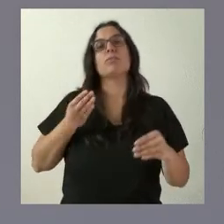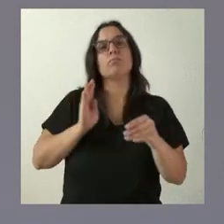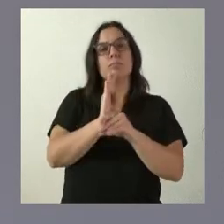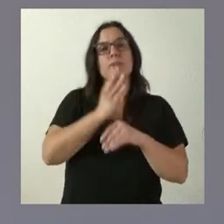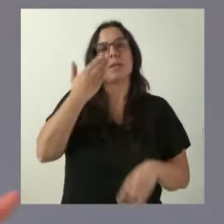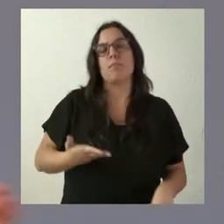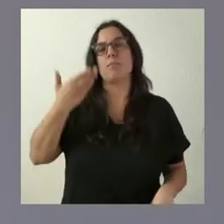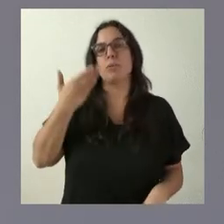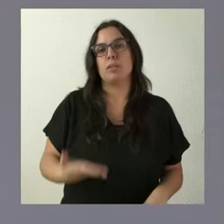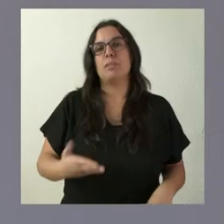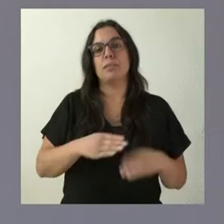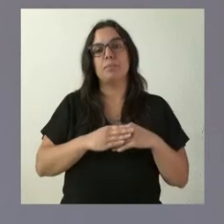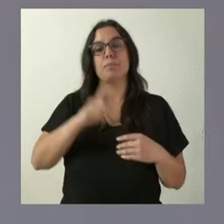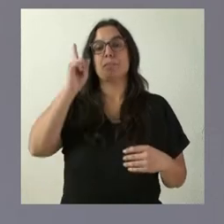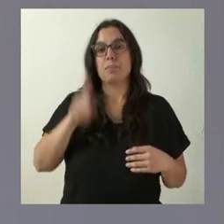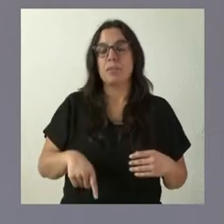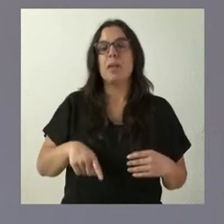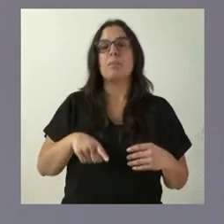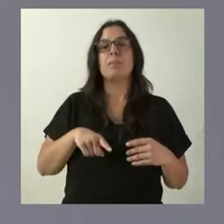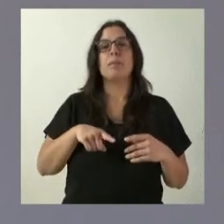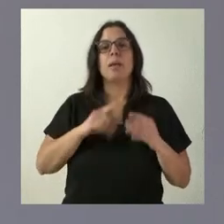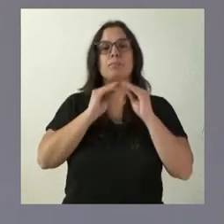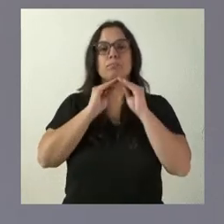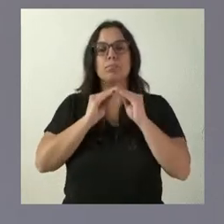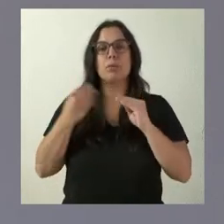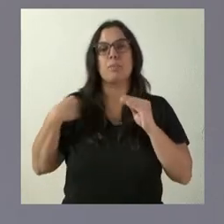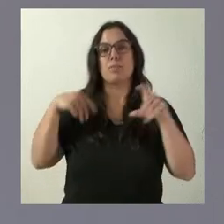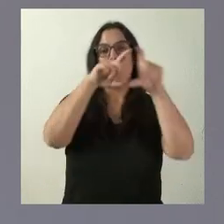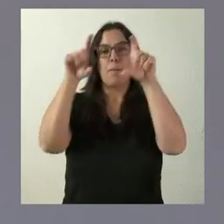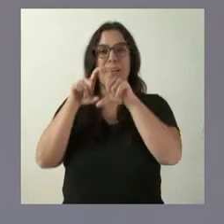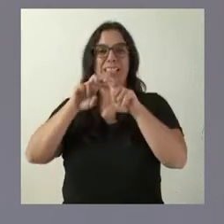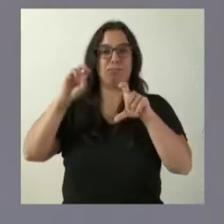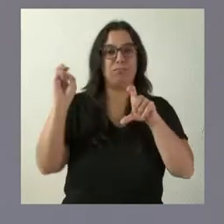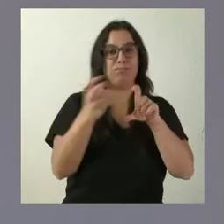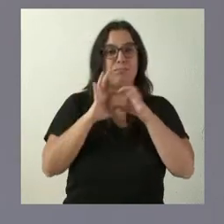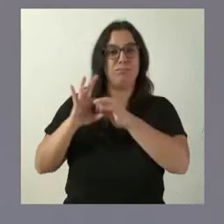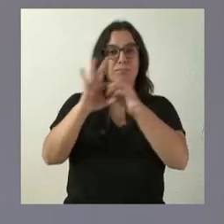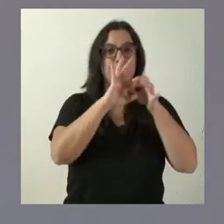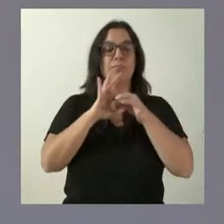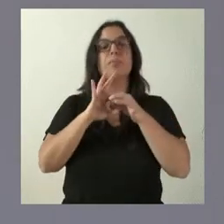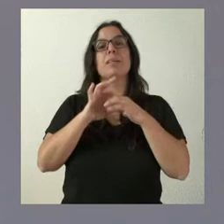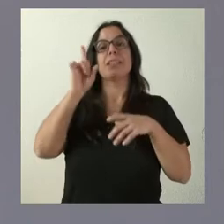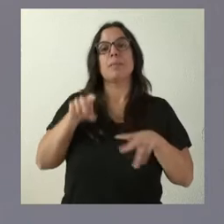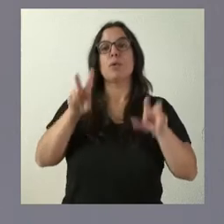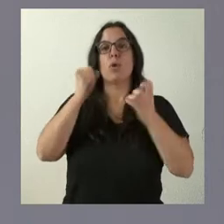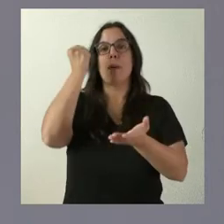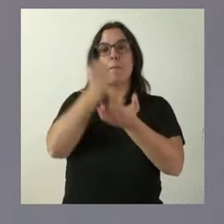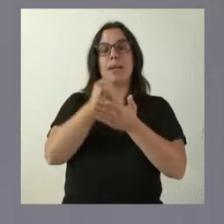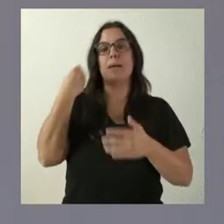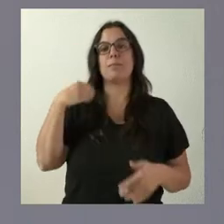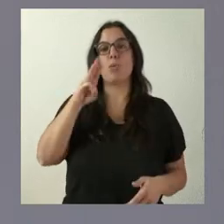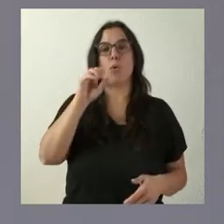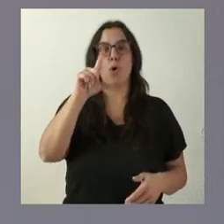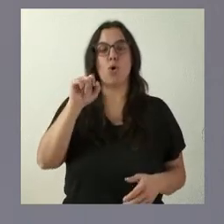inversión, más todo el desarrollo que se hace en torno al clúster de la automoción de Castilla y León y la nueva marca Polo de la automoción